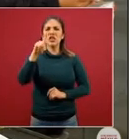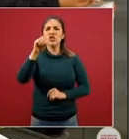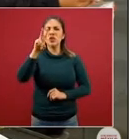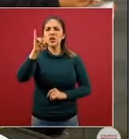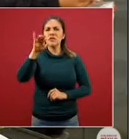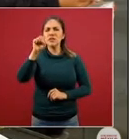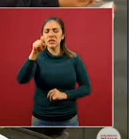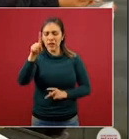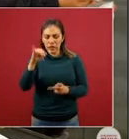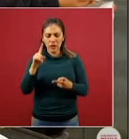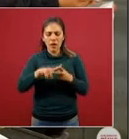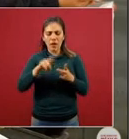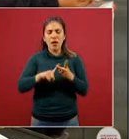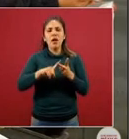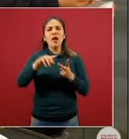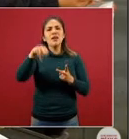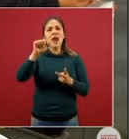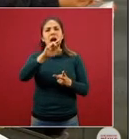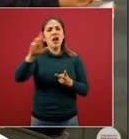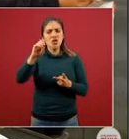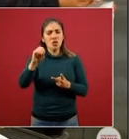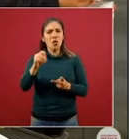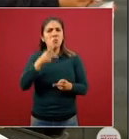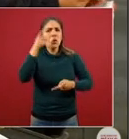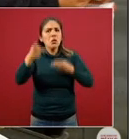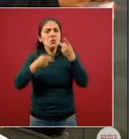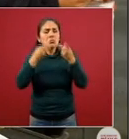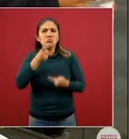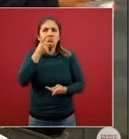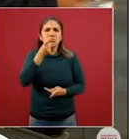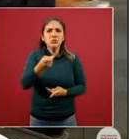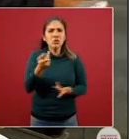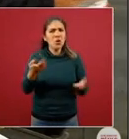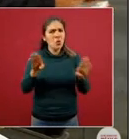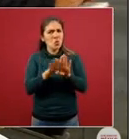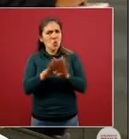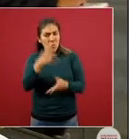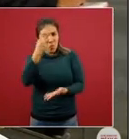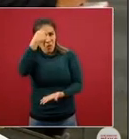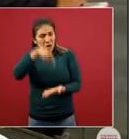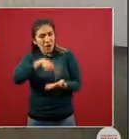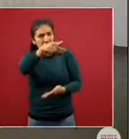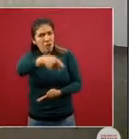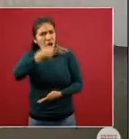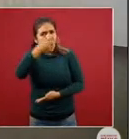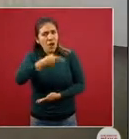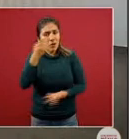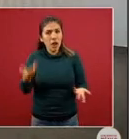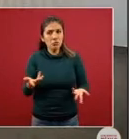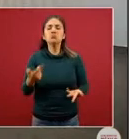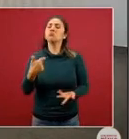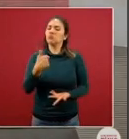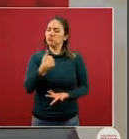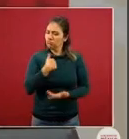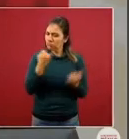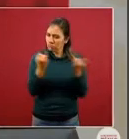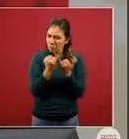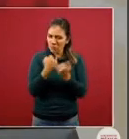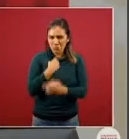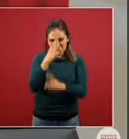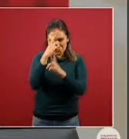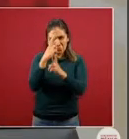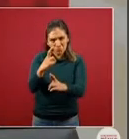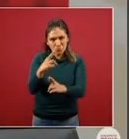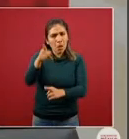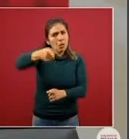narro hablan de que simplemente no hay manera de creerle a lo que usted plantea que respeto mucho que bueno que opinen